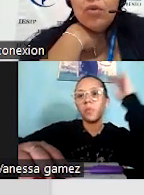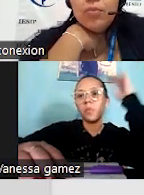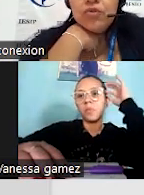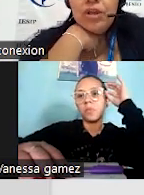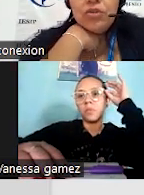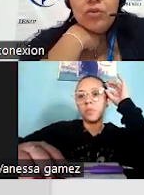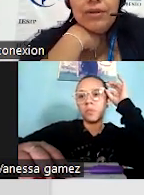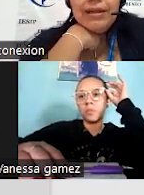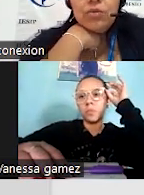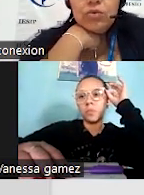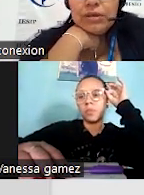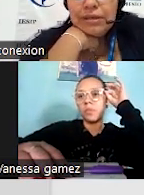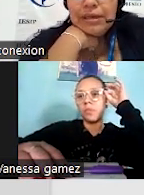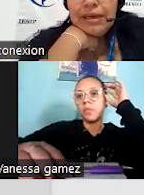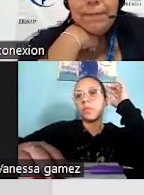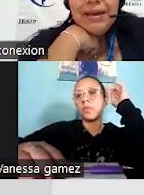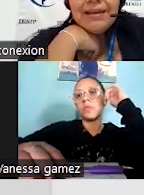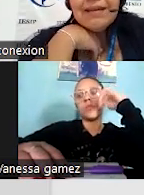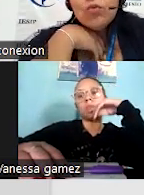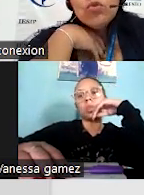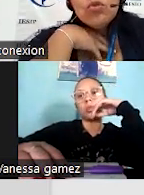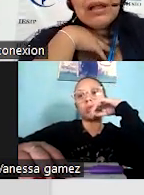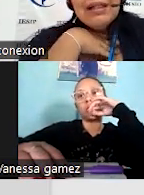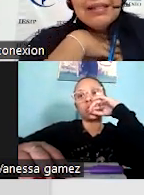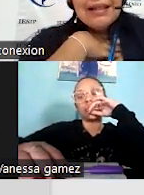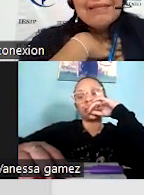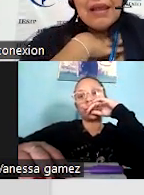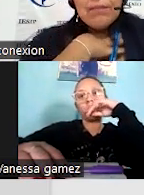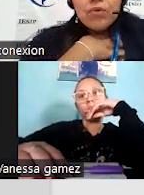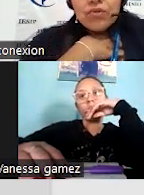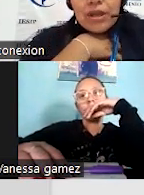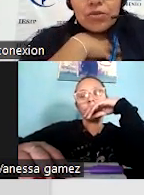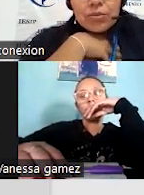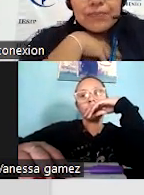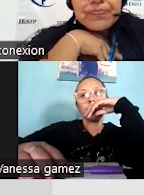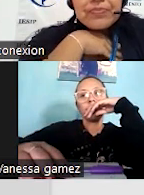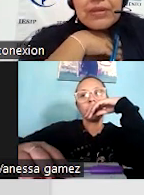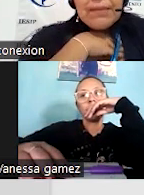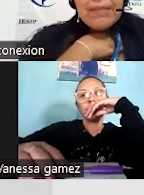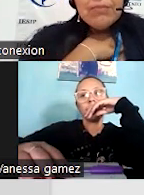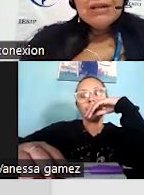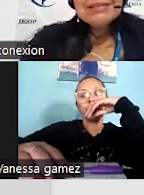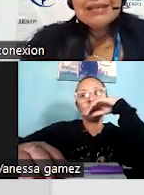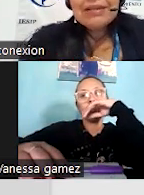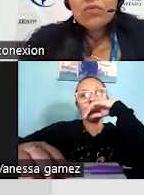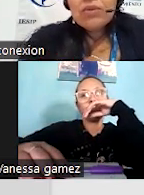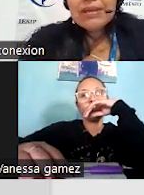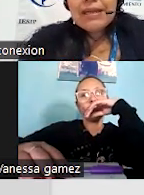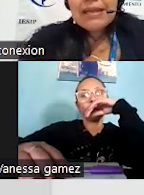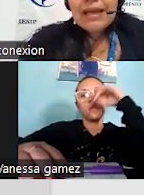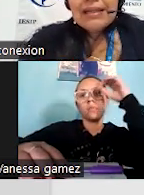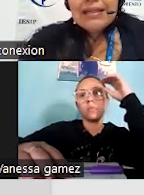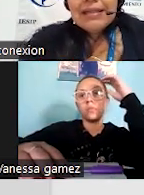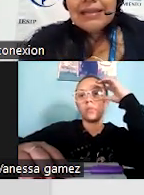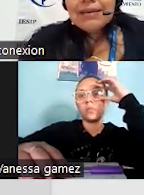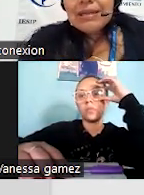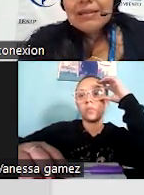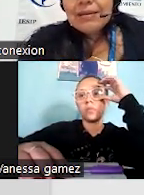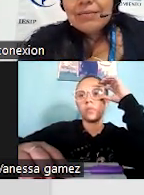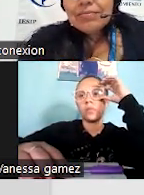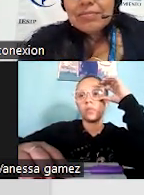25% de la nota para hacer un total del 100%. Vamos a hacer, esto es una materia